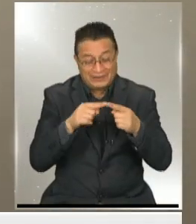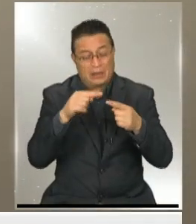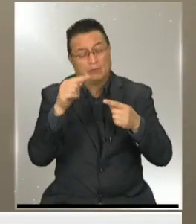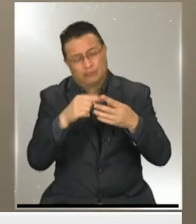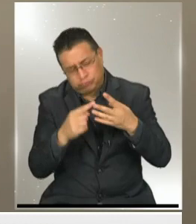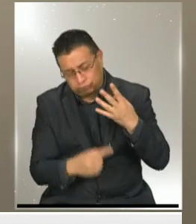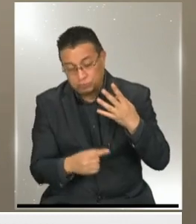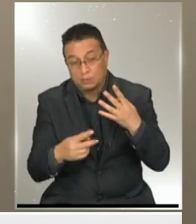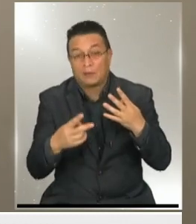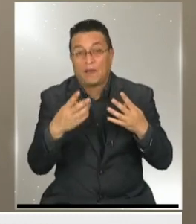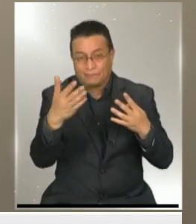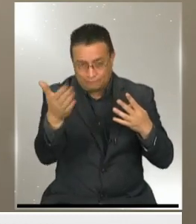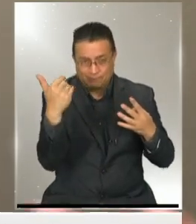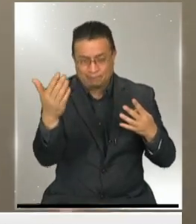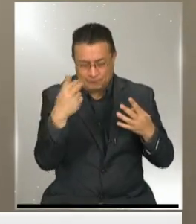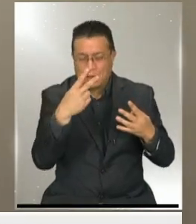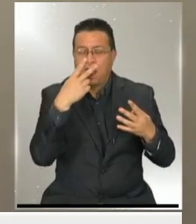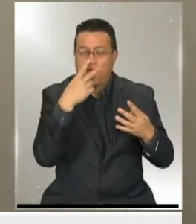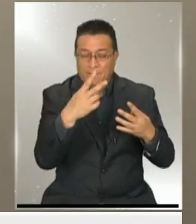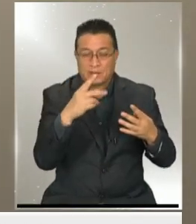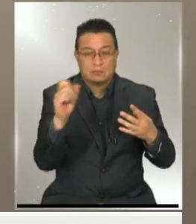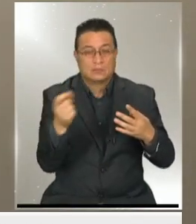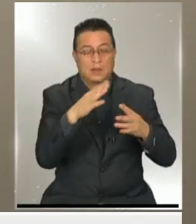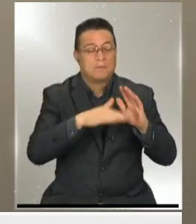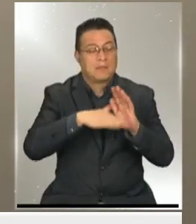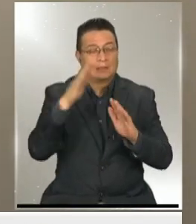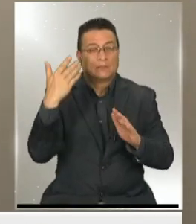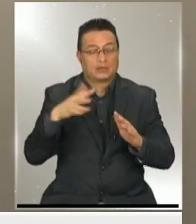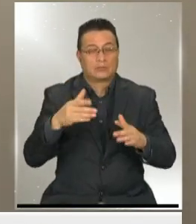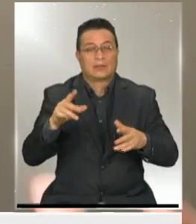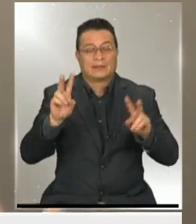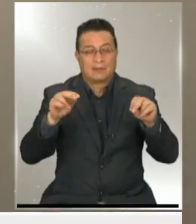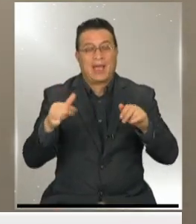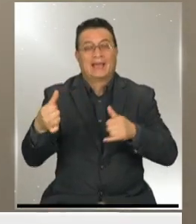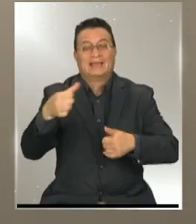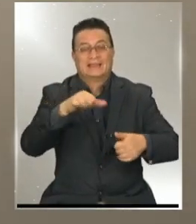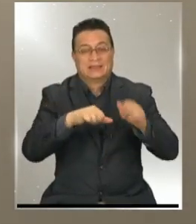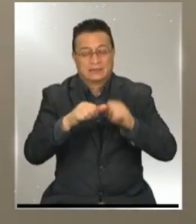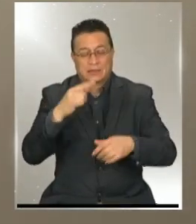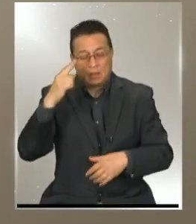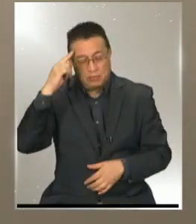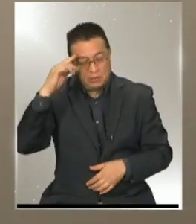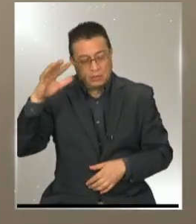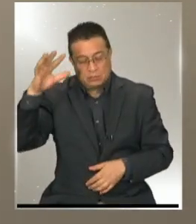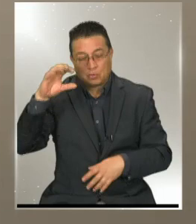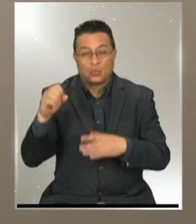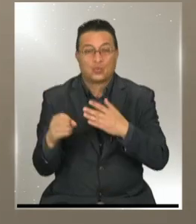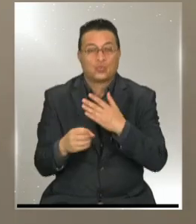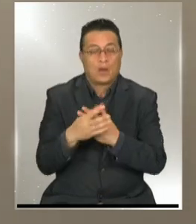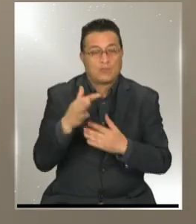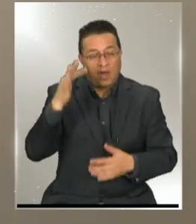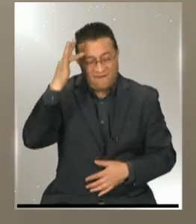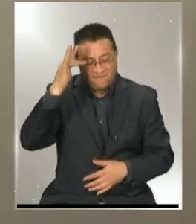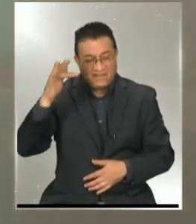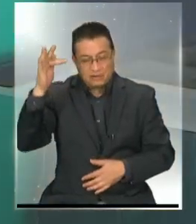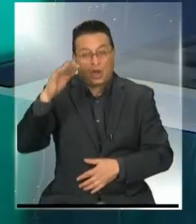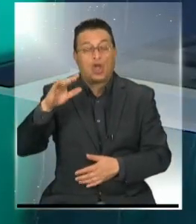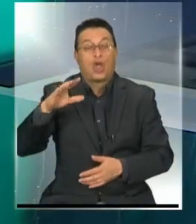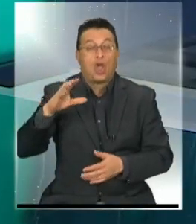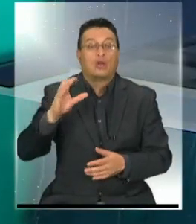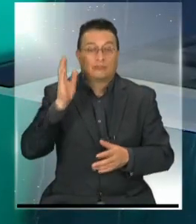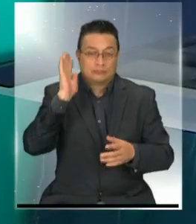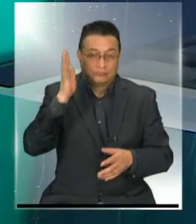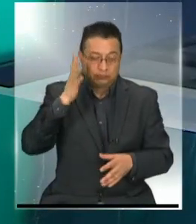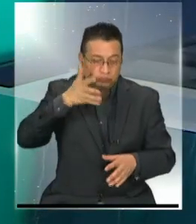los invito a verlo en el principal evento de ciencia, de pensamiento nuevo, de filosofía, que es el Congreso del Futuro.